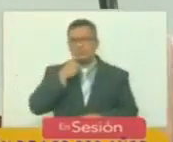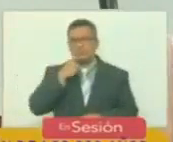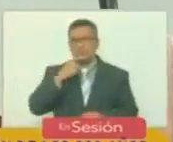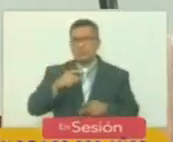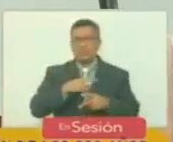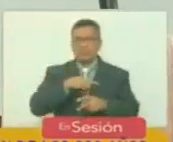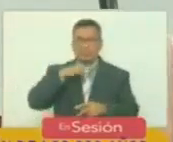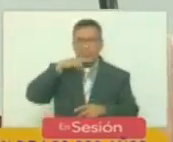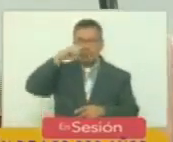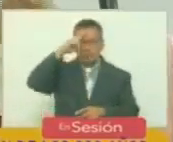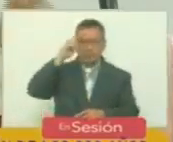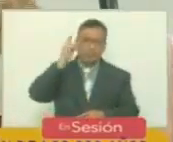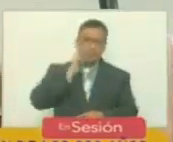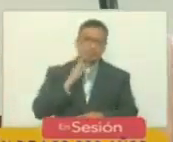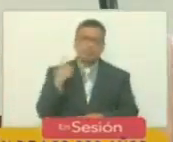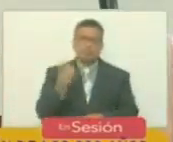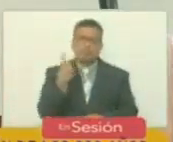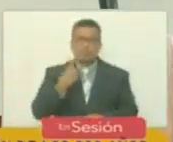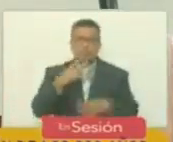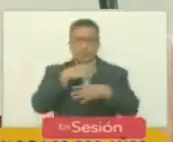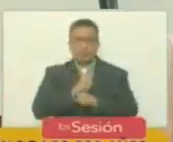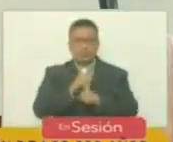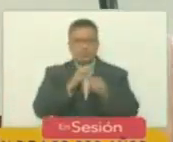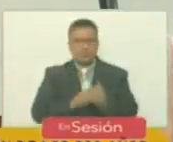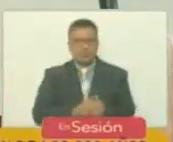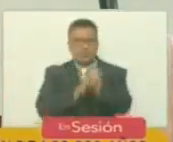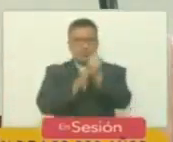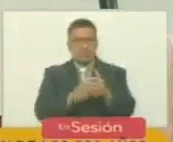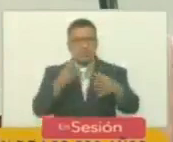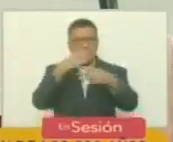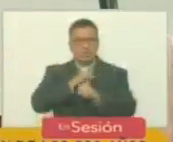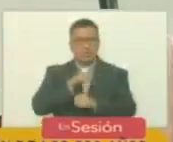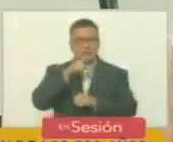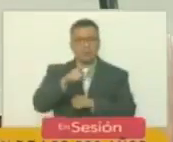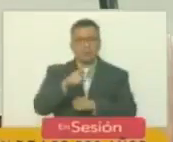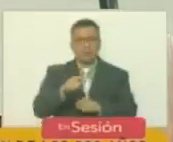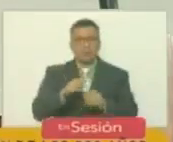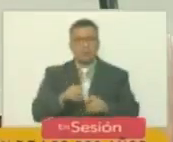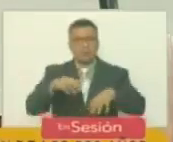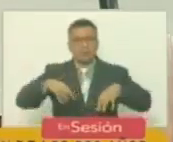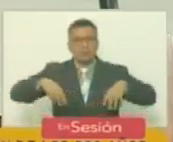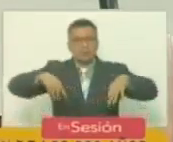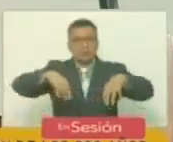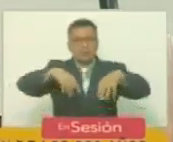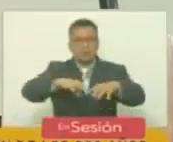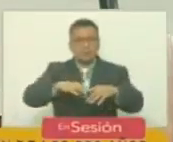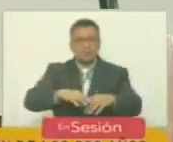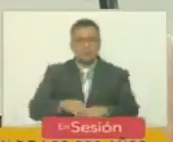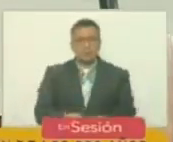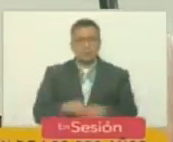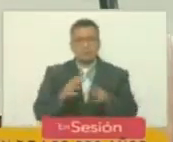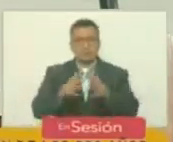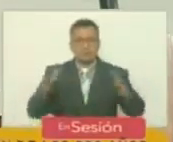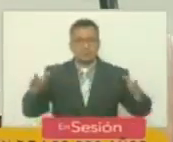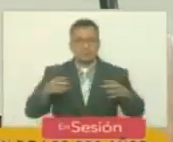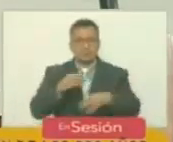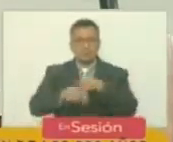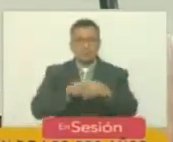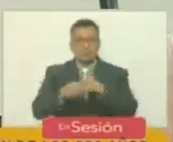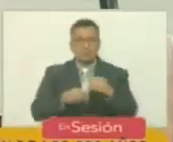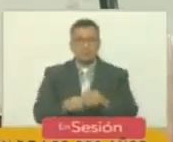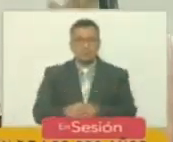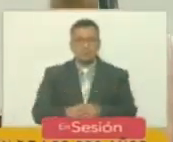padre Bolívar no solo le confió el mando le confió tropas le confió estrecho así que